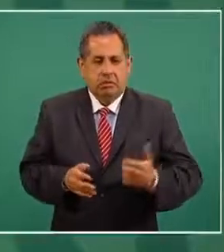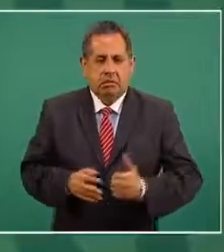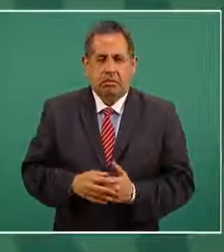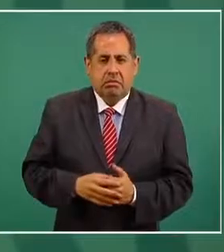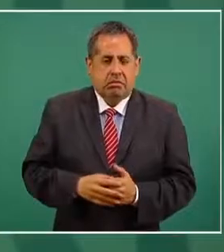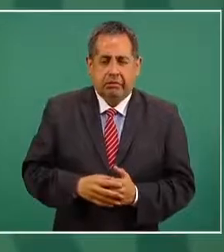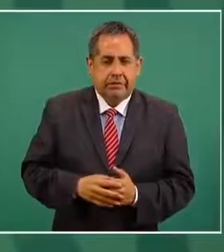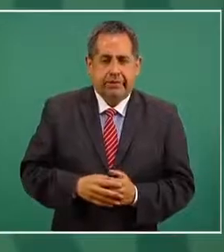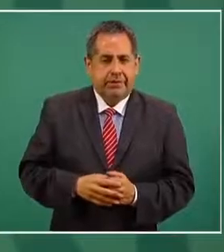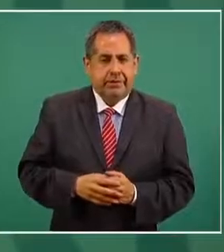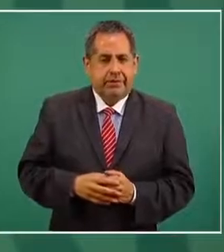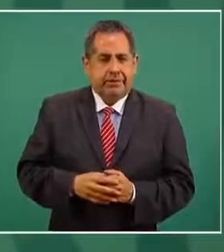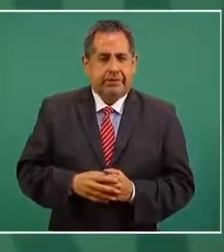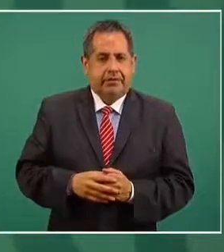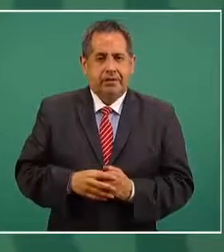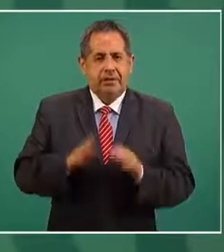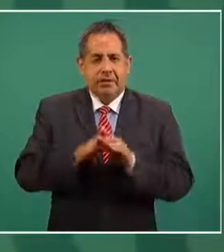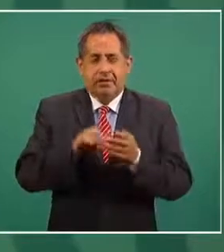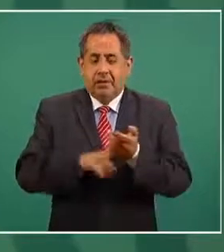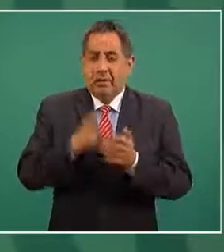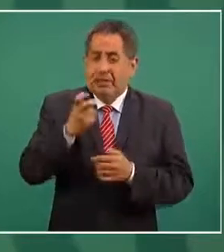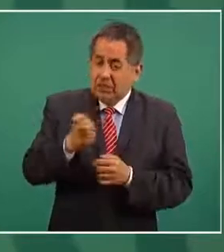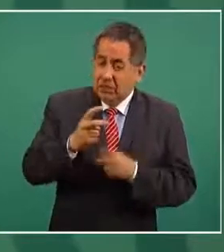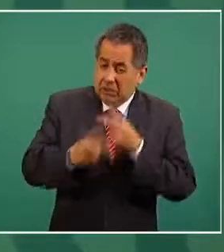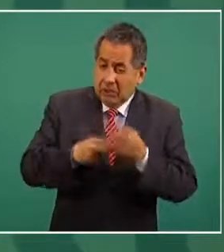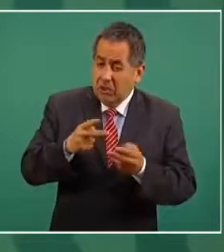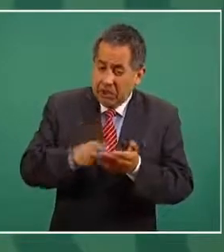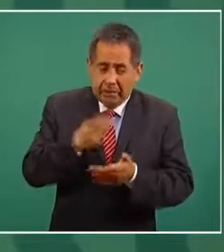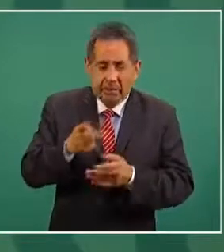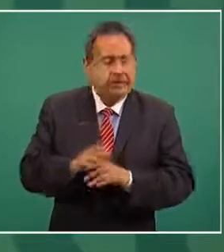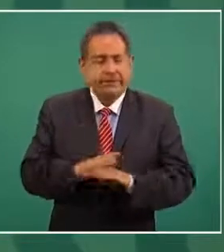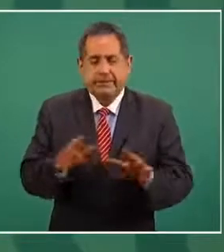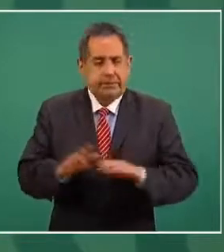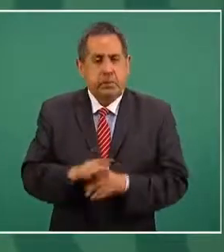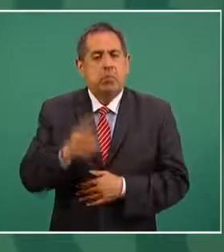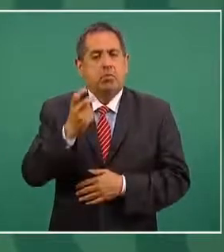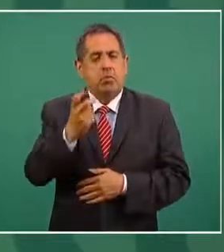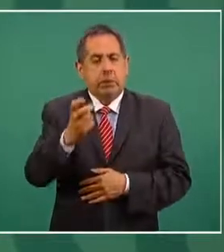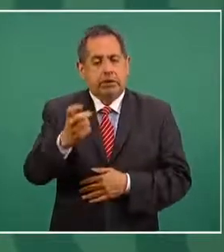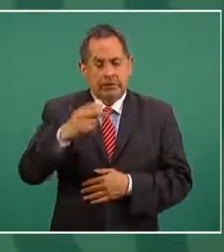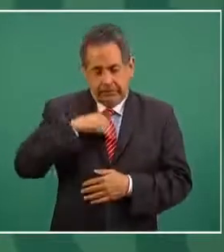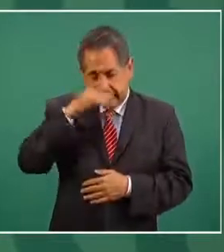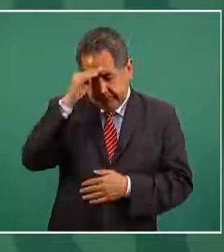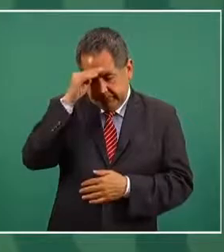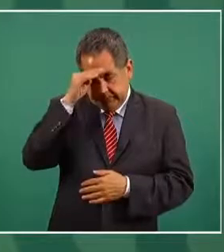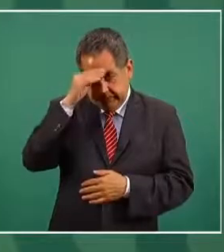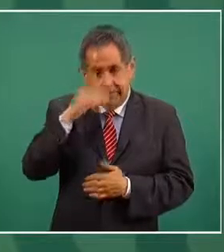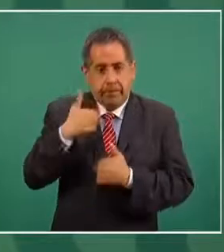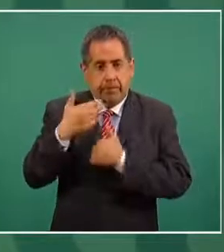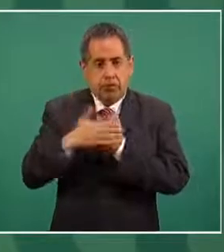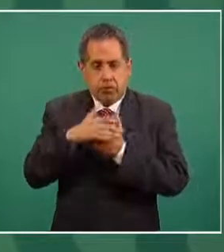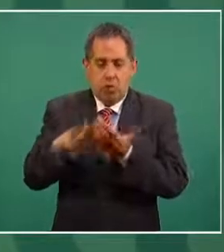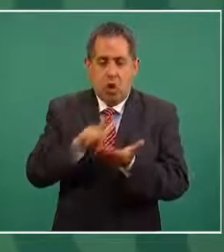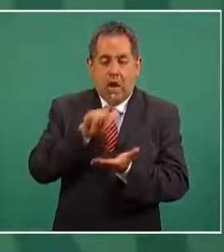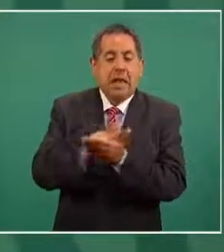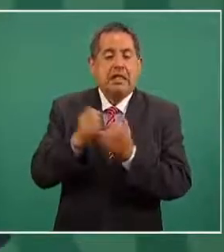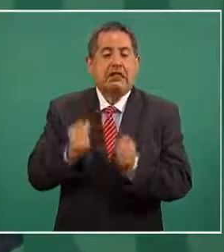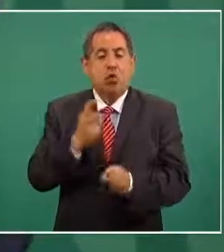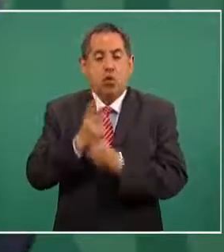este van a suceder estas cosas entonces por eso la reforma a la ley de seguridad